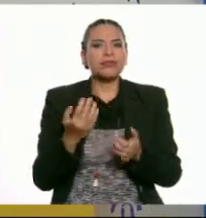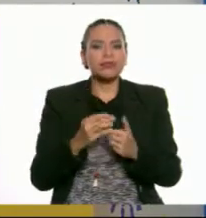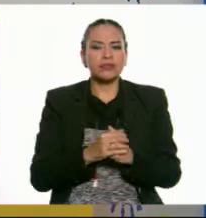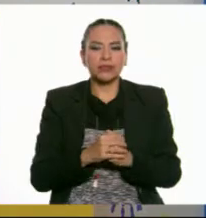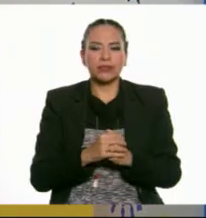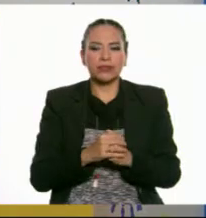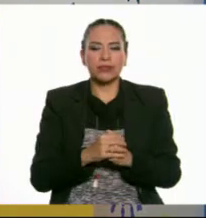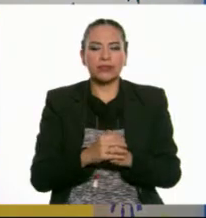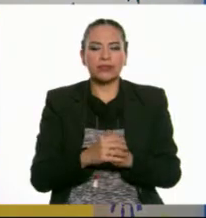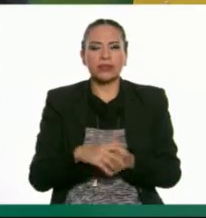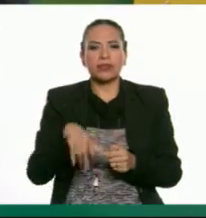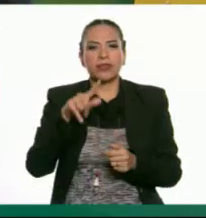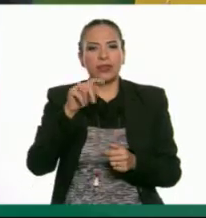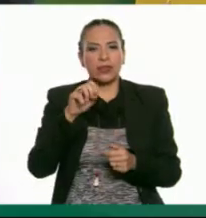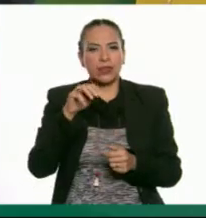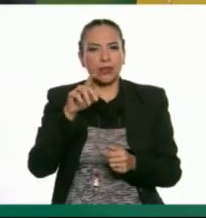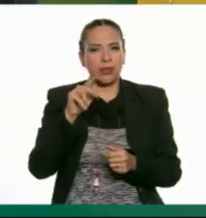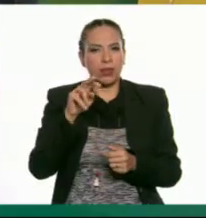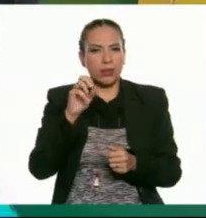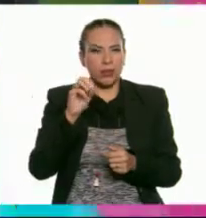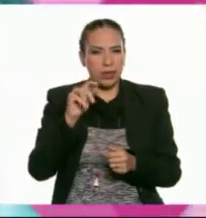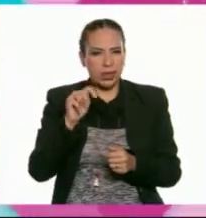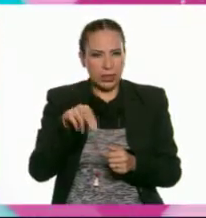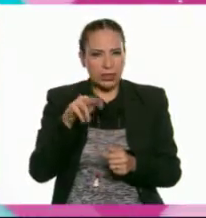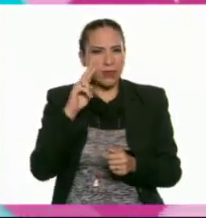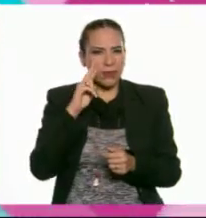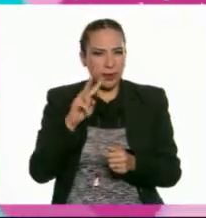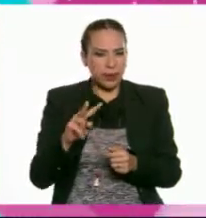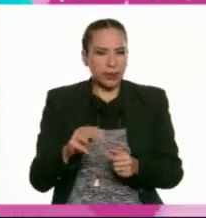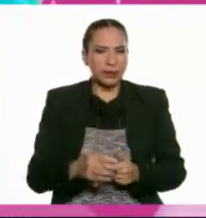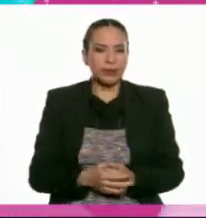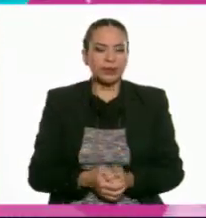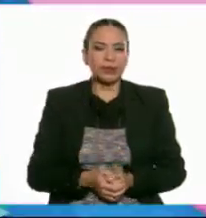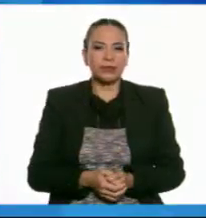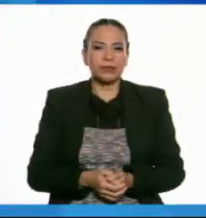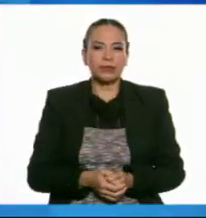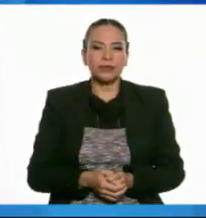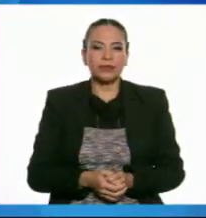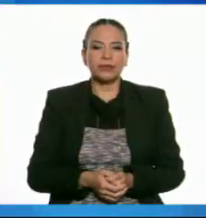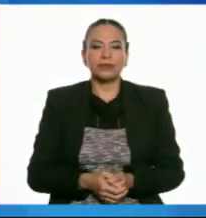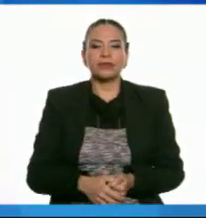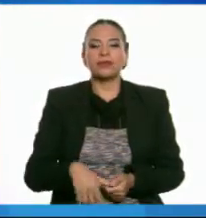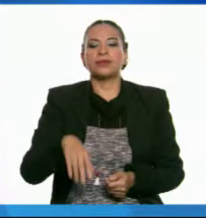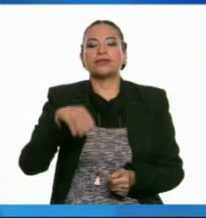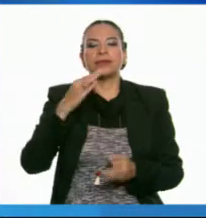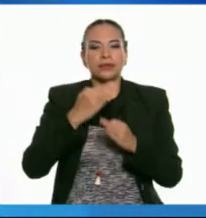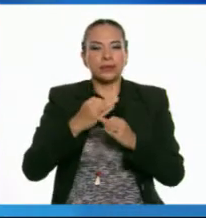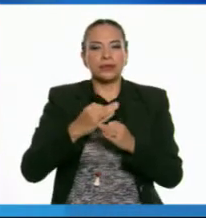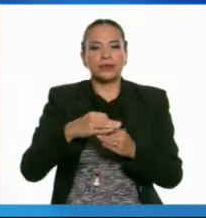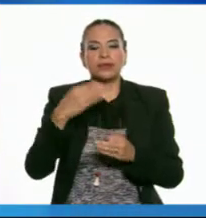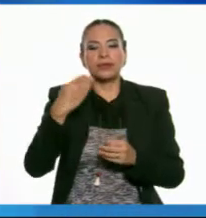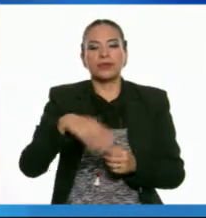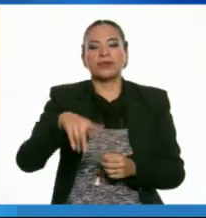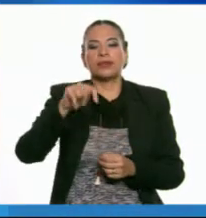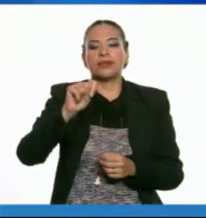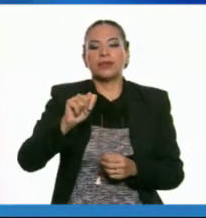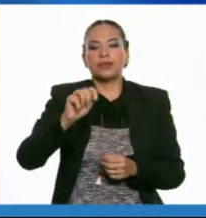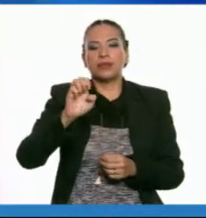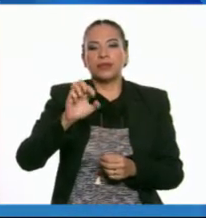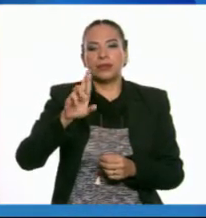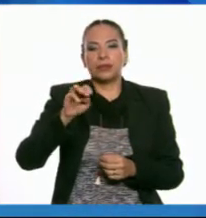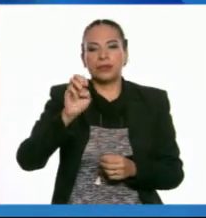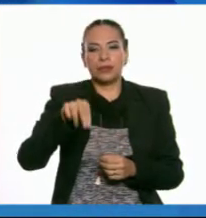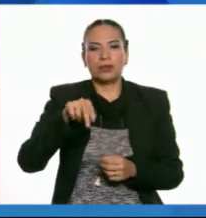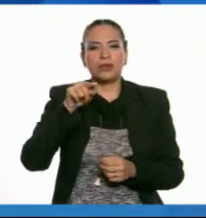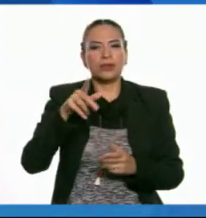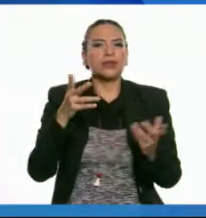¡Teremín! Mira, vamos a verlo para recordarlo. A ver... El instrumento que tenemos ahí es el Teremín, pero